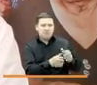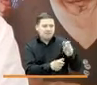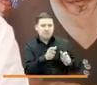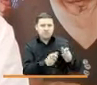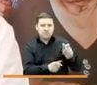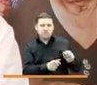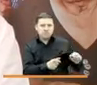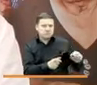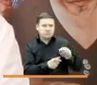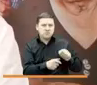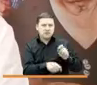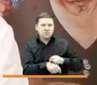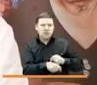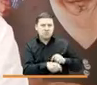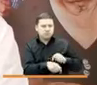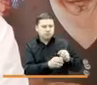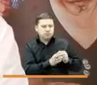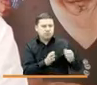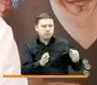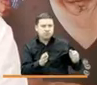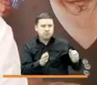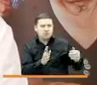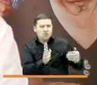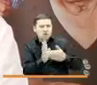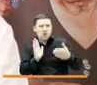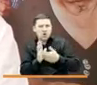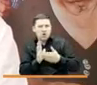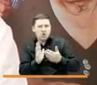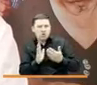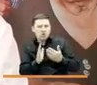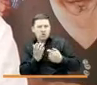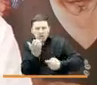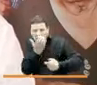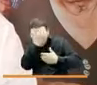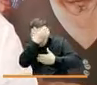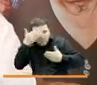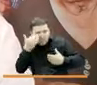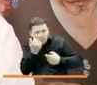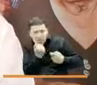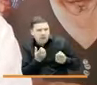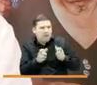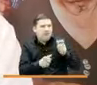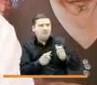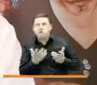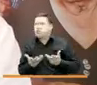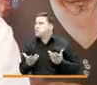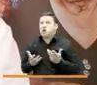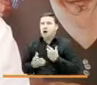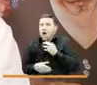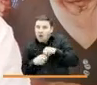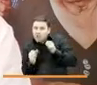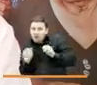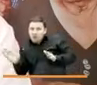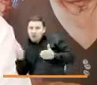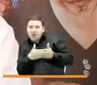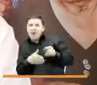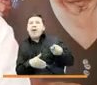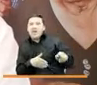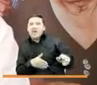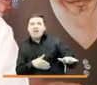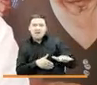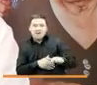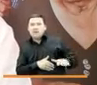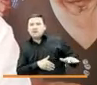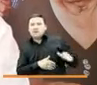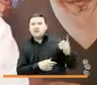en los momentos de ataques de la subversión la gente tuviera donde irse a refugiar y en eso en